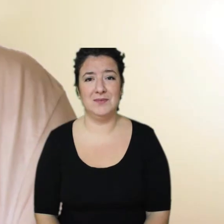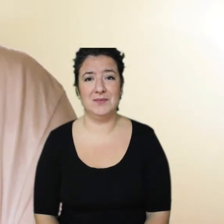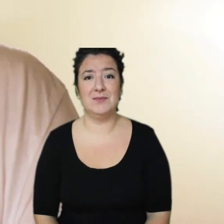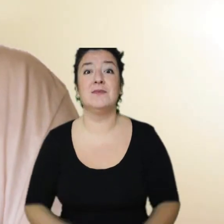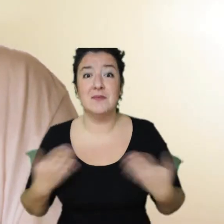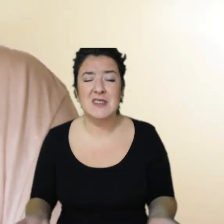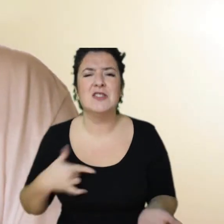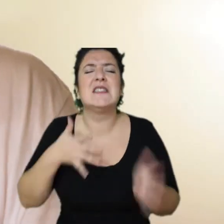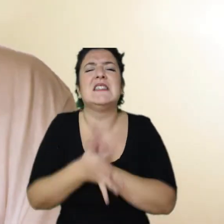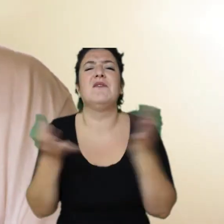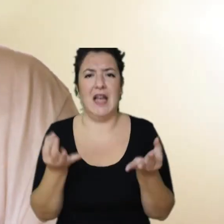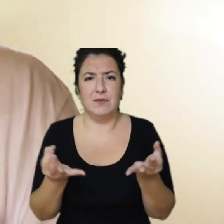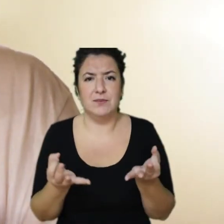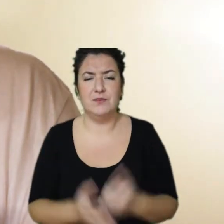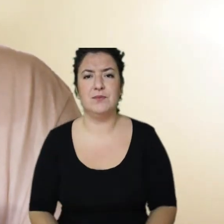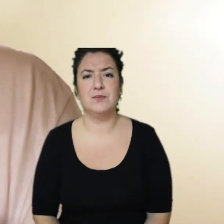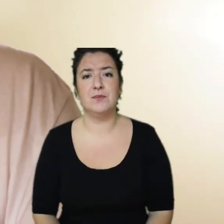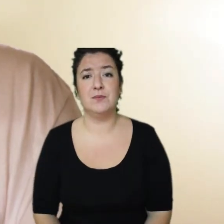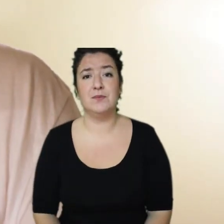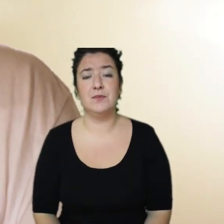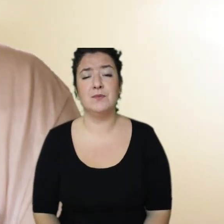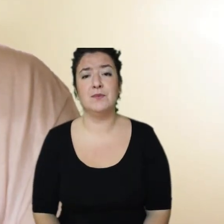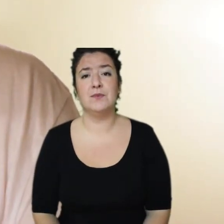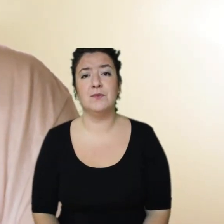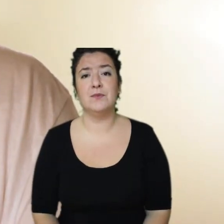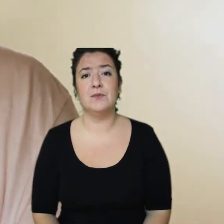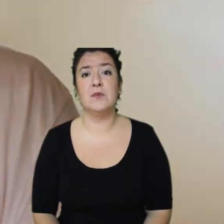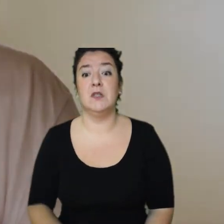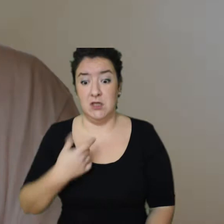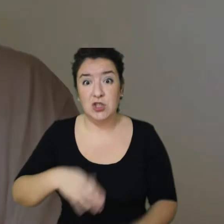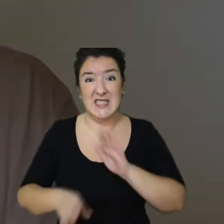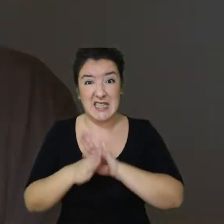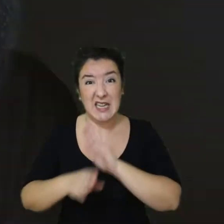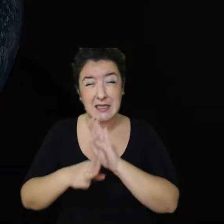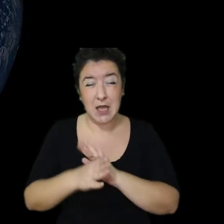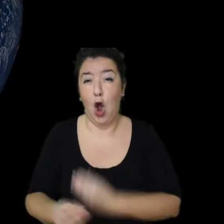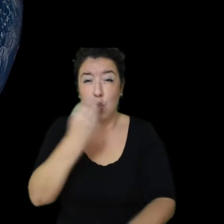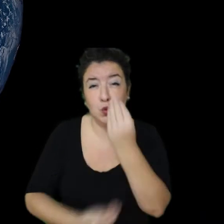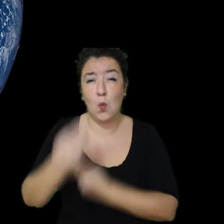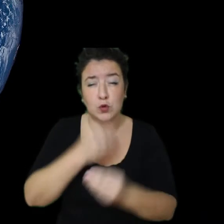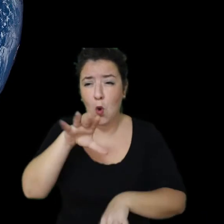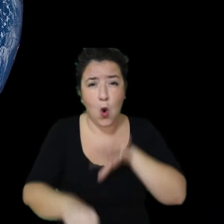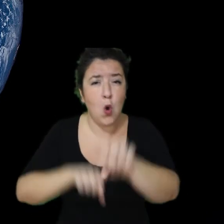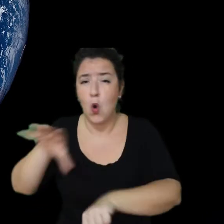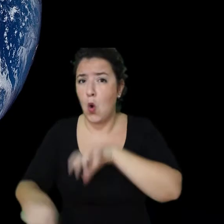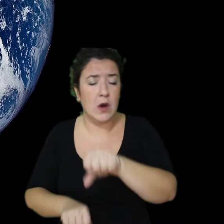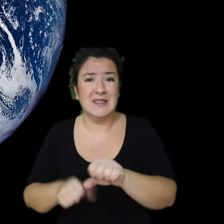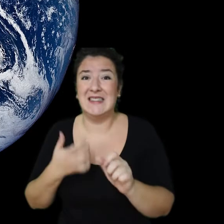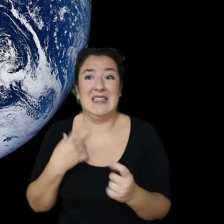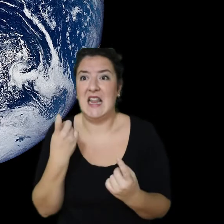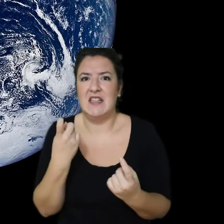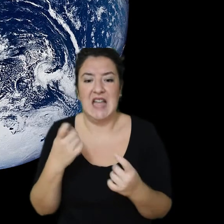Y esto, ¿qué quiere decir? Pues que con el nivel de consumo que tenemos actualmente, necesitaríamos